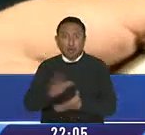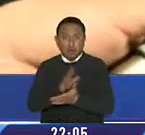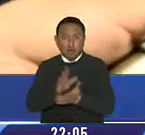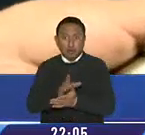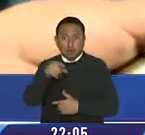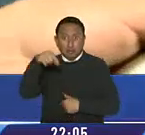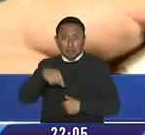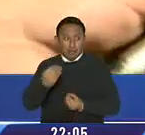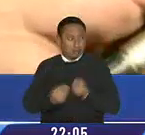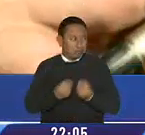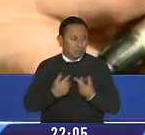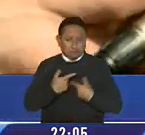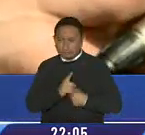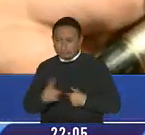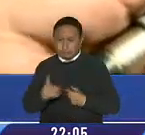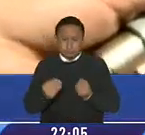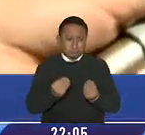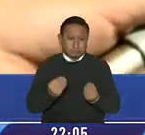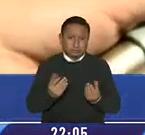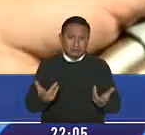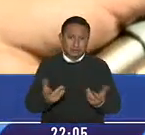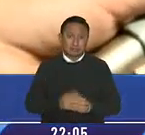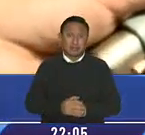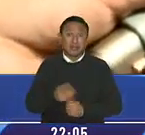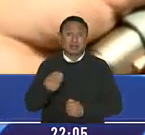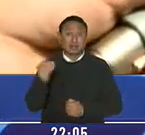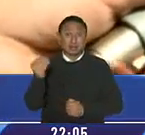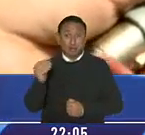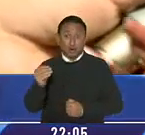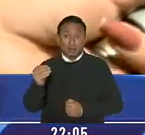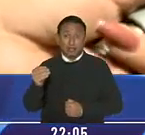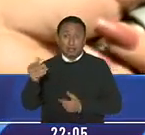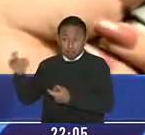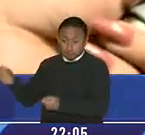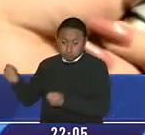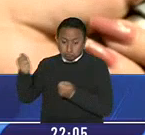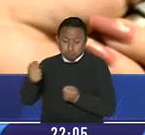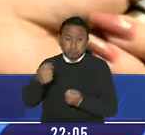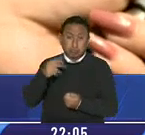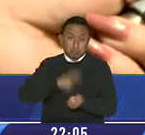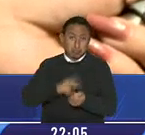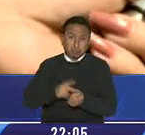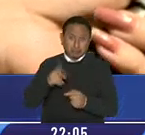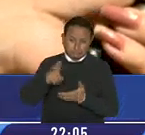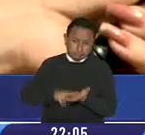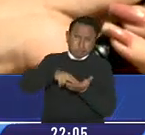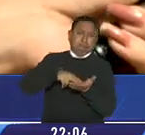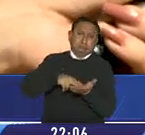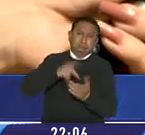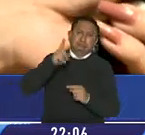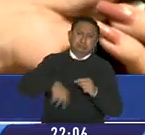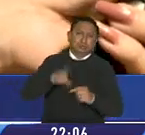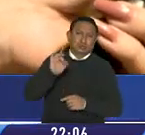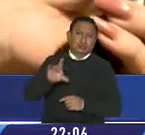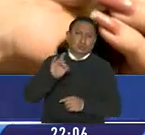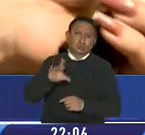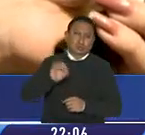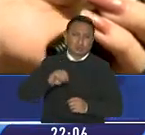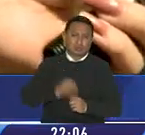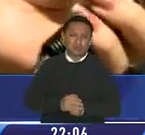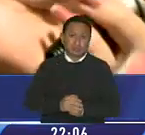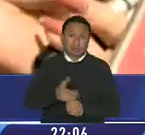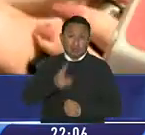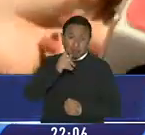hacer algo, salir, no sé. Los muchachos la bajaron porque mi sobrina no podía pararse. Es porque estaba con una